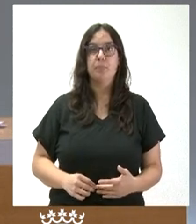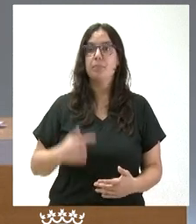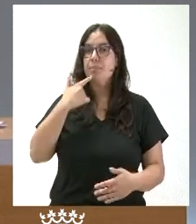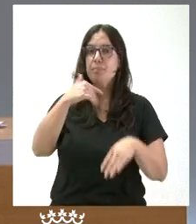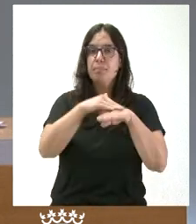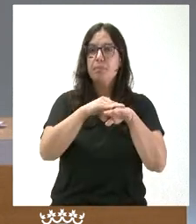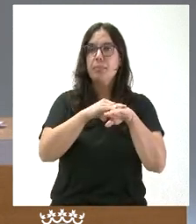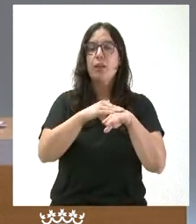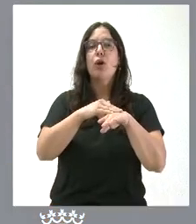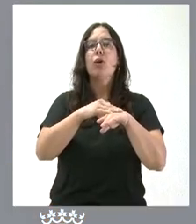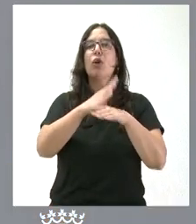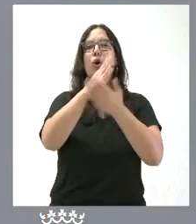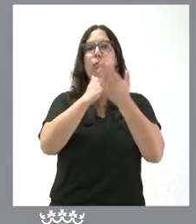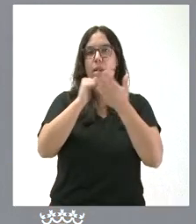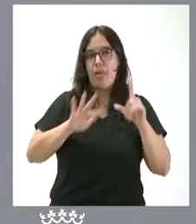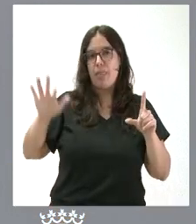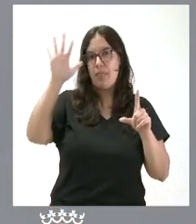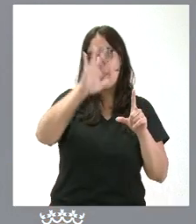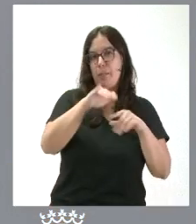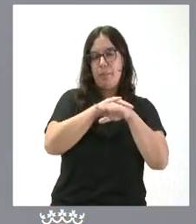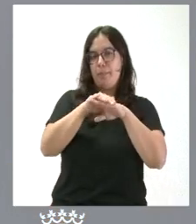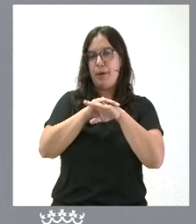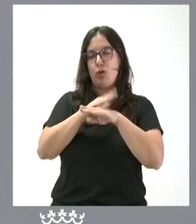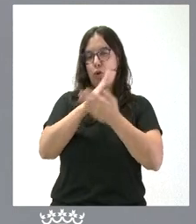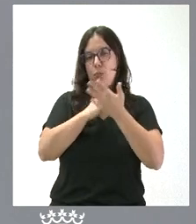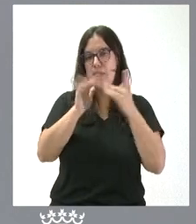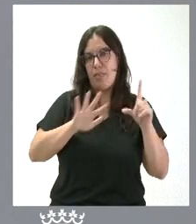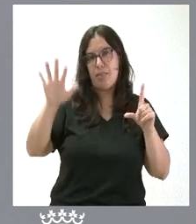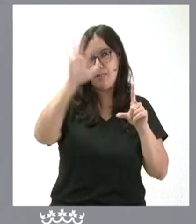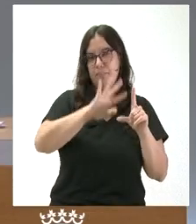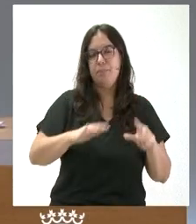Perdón, dentro de la comunidad autónoma. Dentro de la comunidad autónoma, sí.